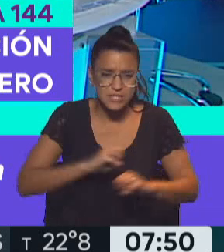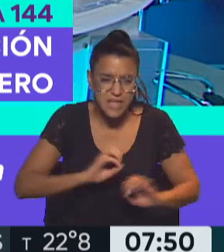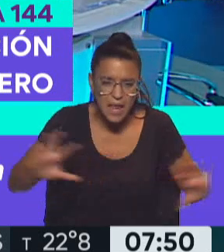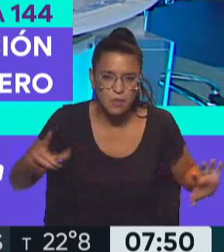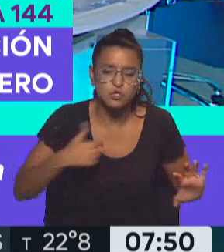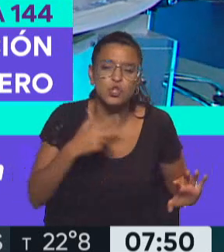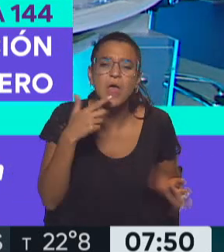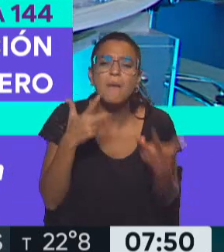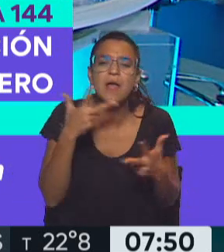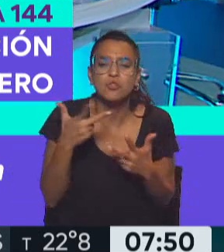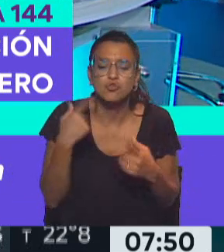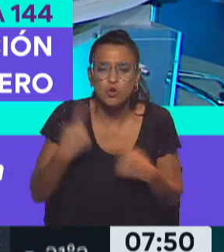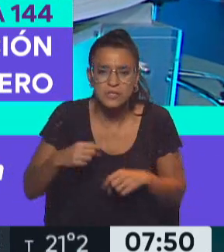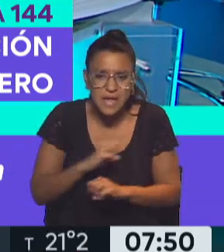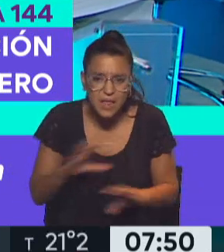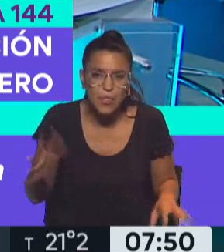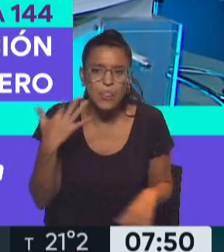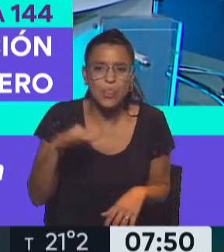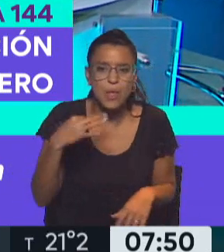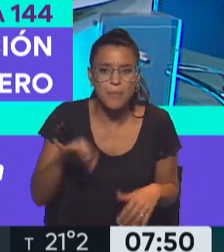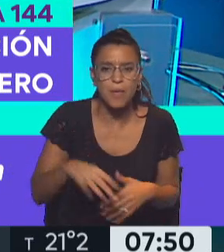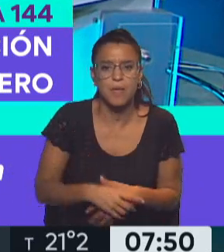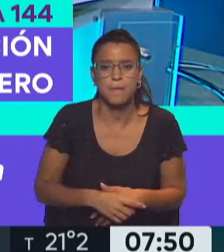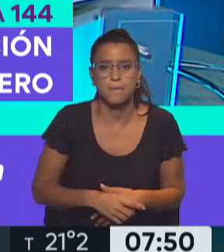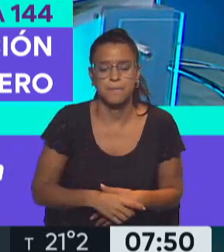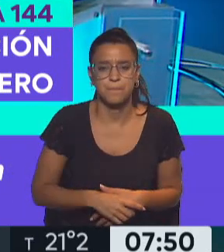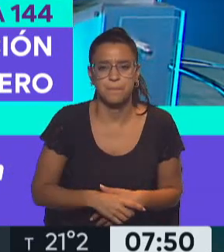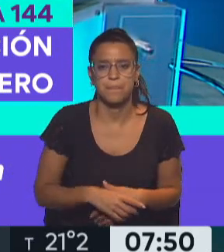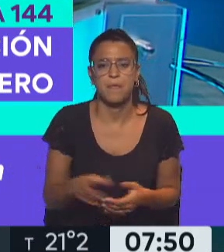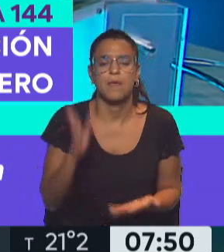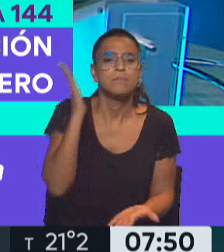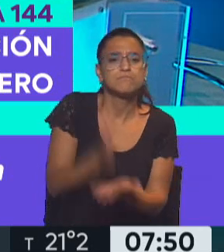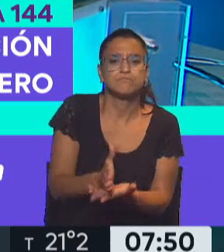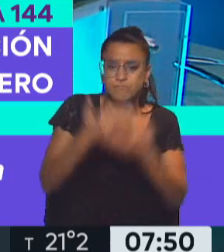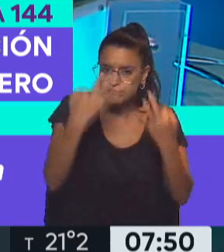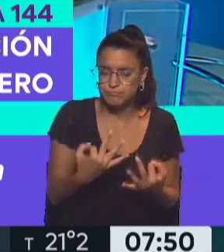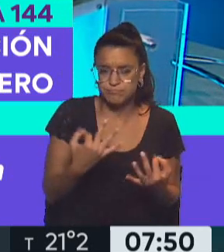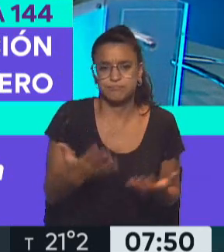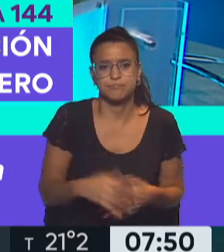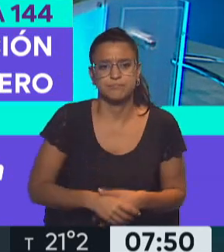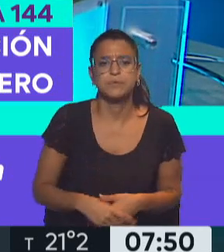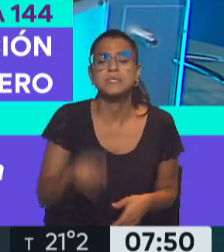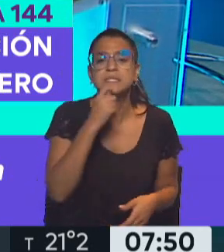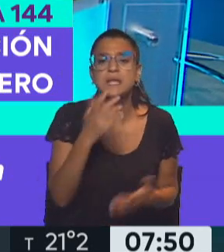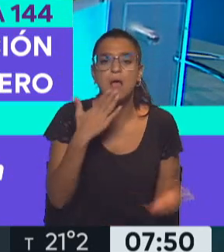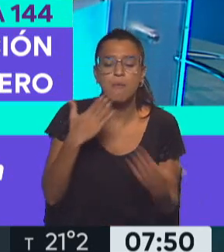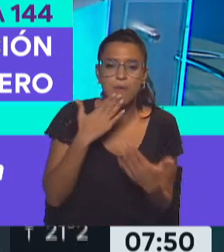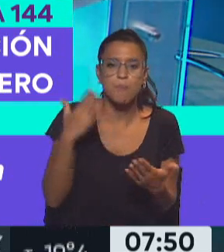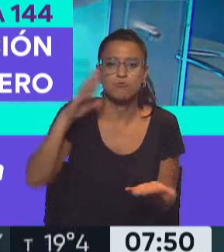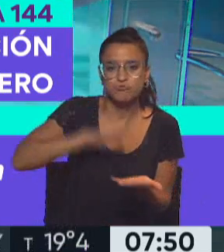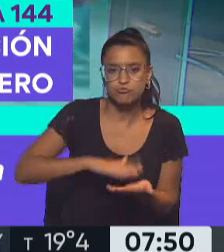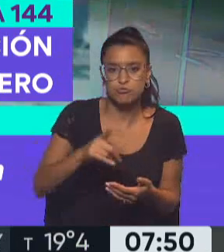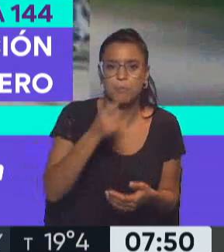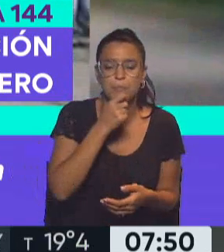hablando, por lo menos tiene que haber penas efectivas. Es decir, si estamos hablando de